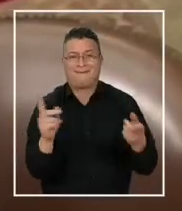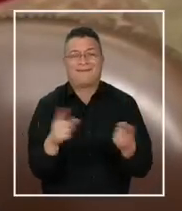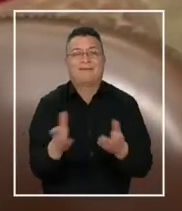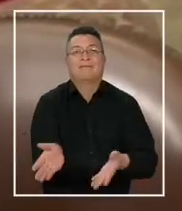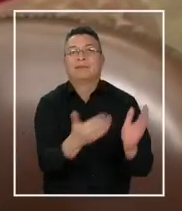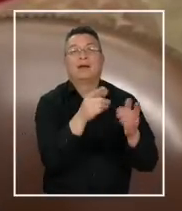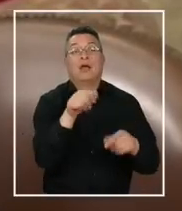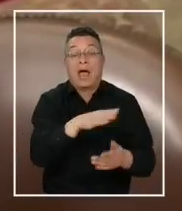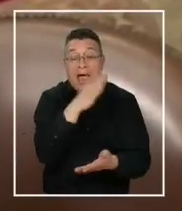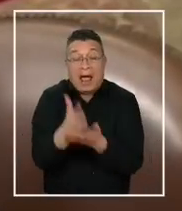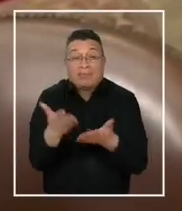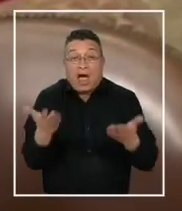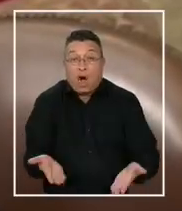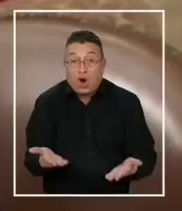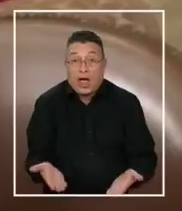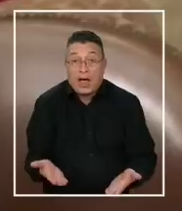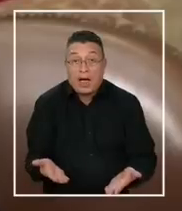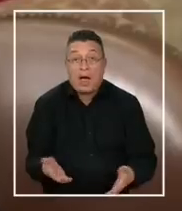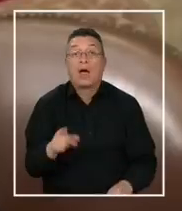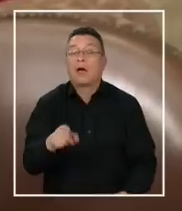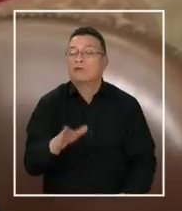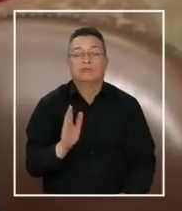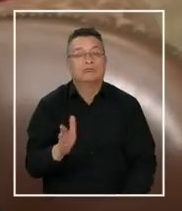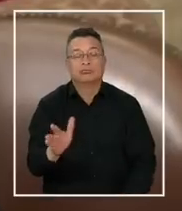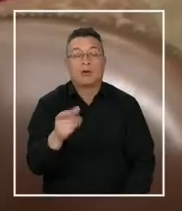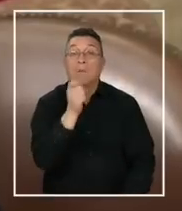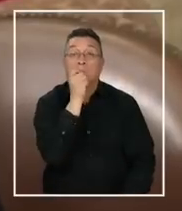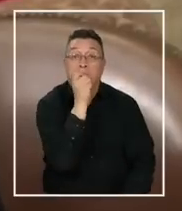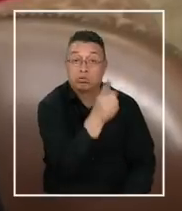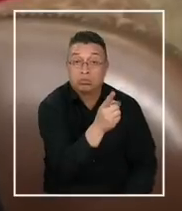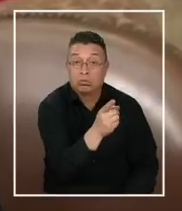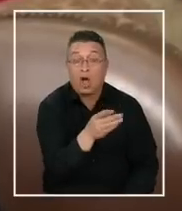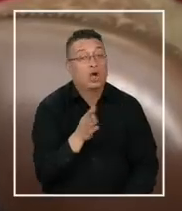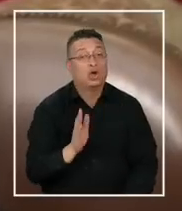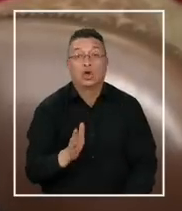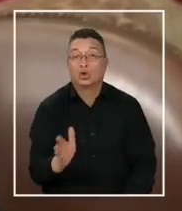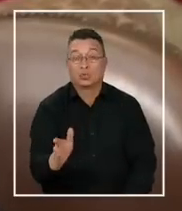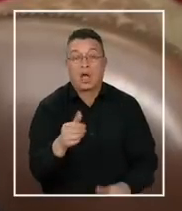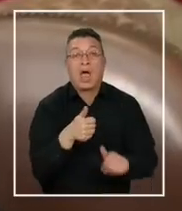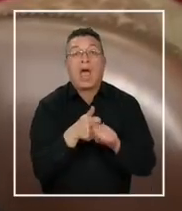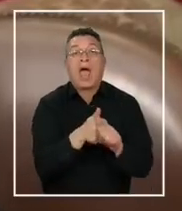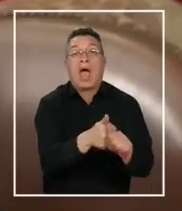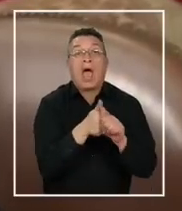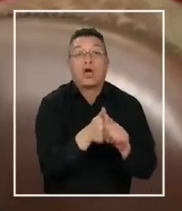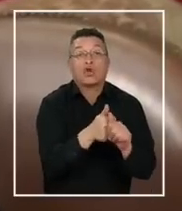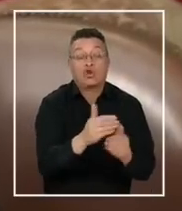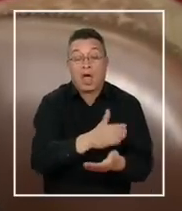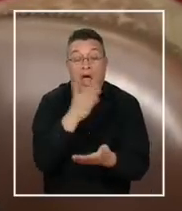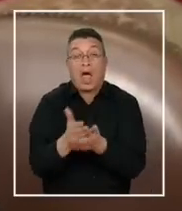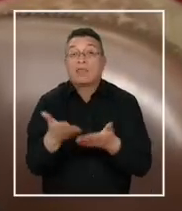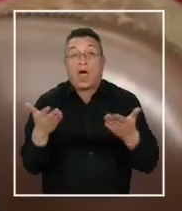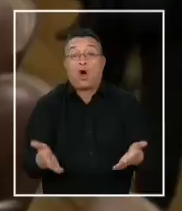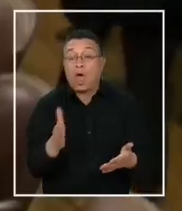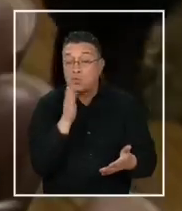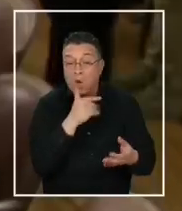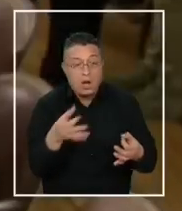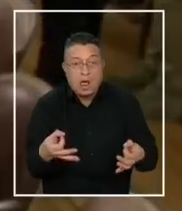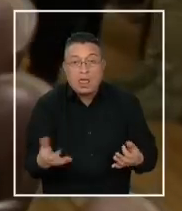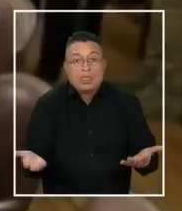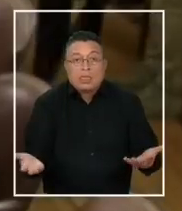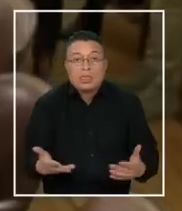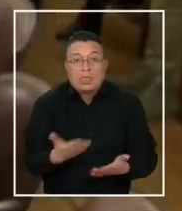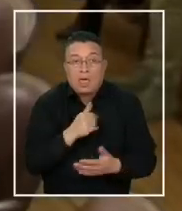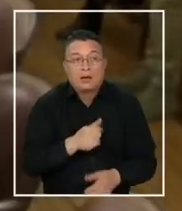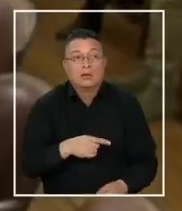todavía, al día de hoy, después de la denuncia, que supuestamente de acoso, hasta el día de hoy no tenemos antecedentes. Creo que es